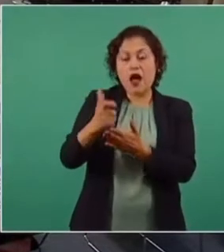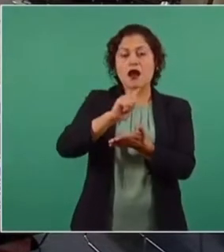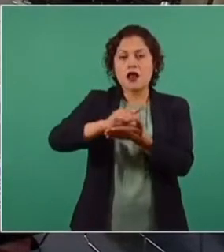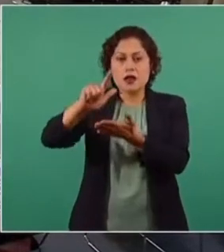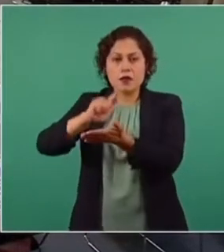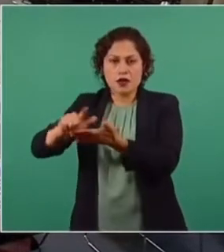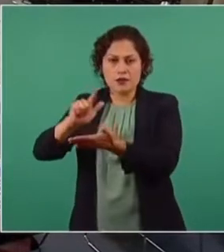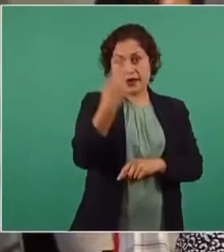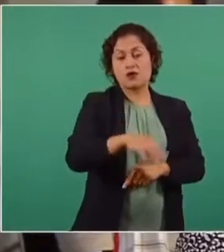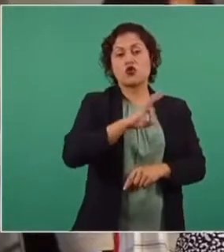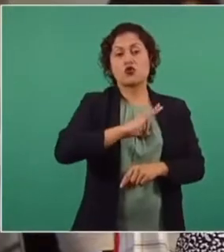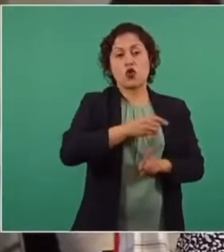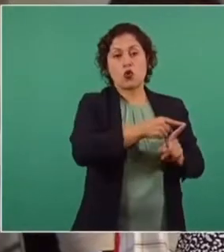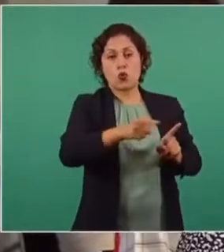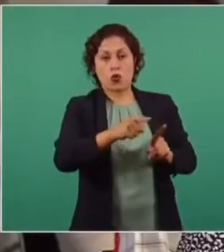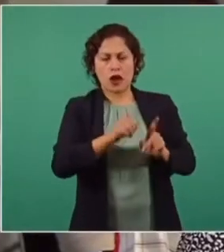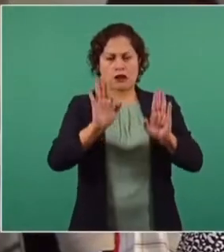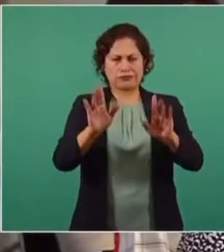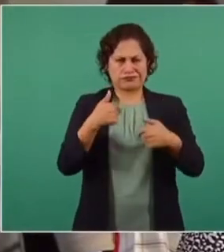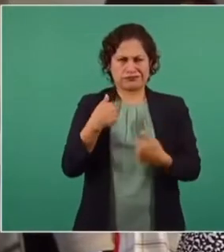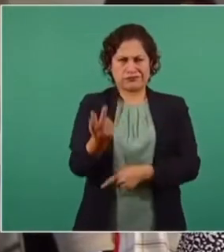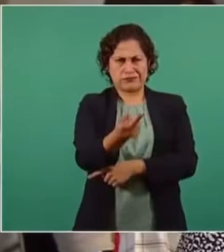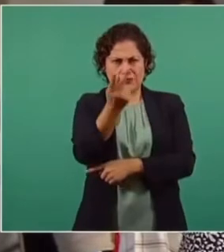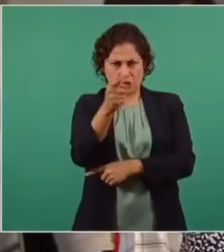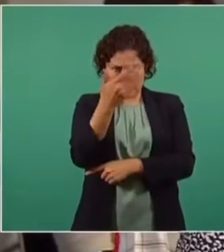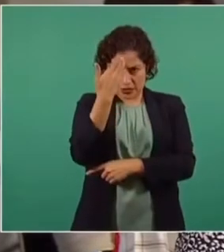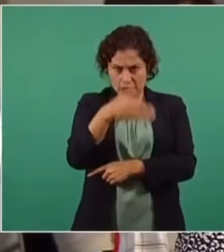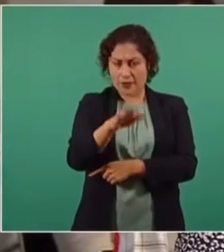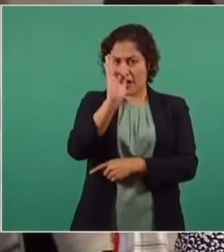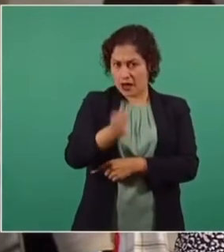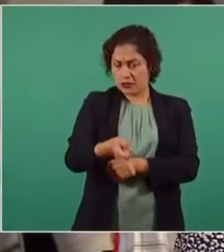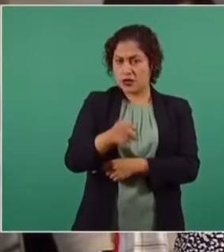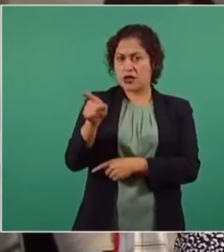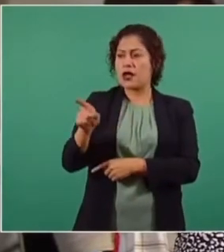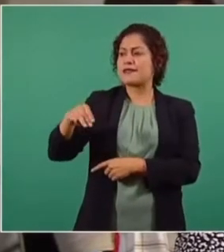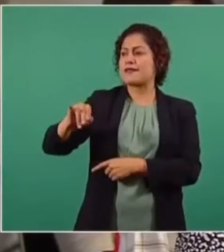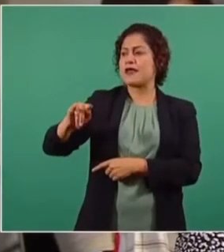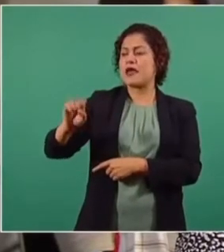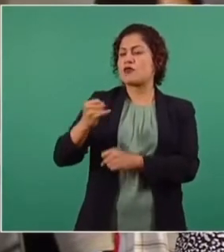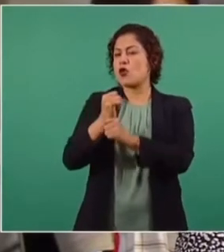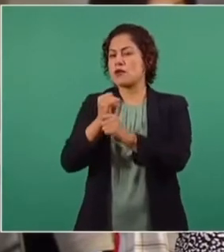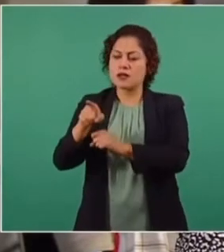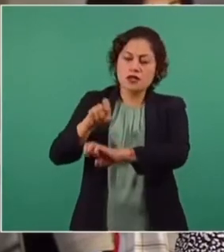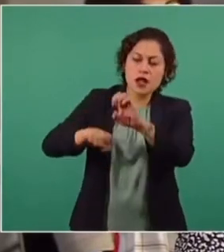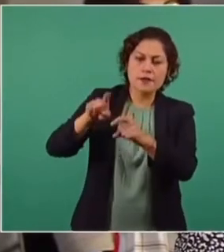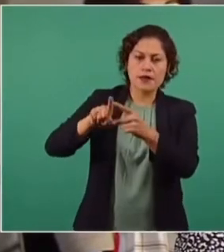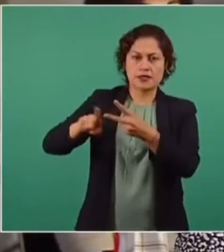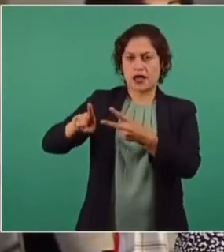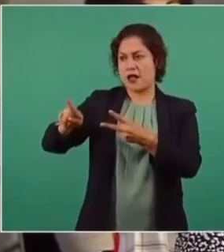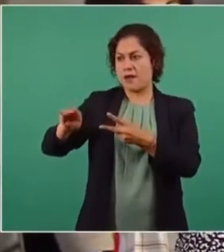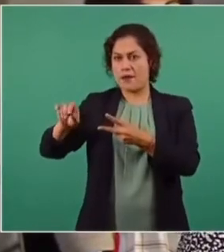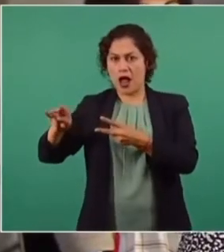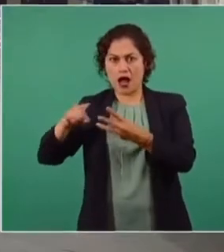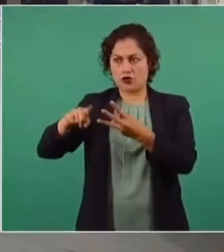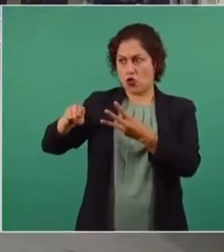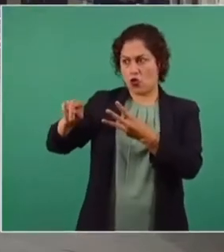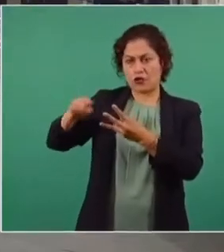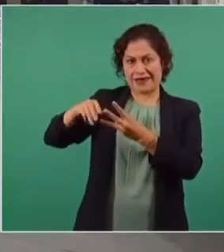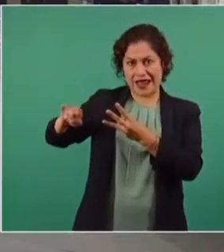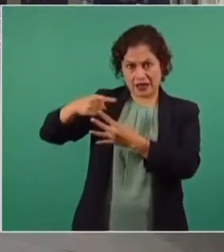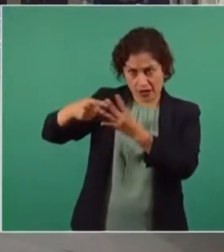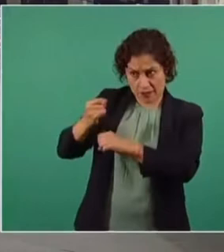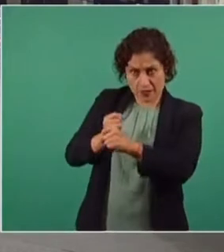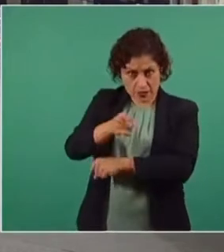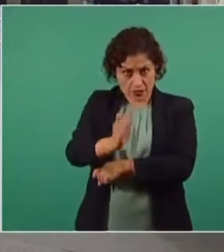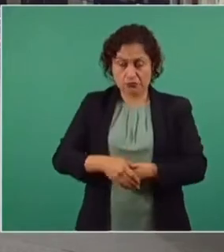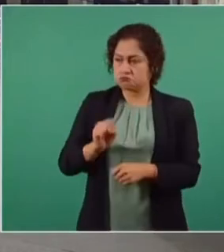mantenimiento cuando están parados los trenes. ¿Estaría usted de acuerdo que el doctor Santiago Nieto, en conjunto con el SAT, investiga la empresa CAF, a Mario Delgado, Jesús Horta y Miguel Ángel Mancera? Sí, y a todos.